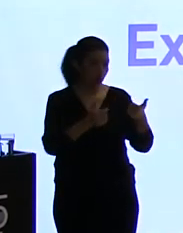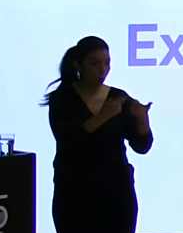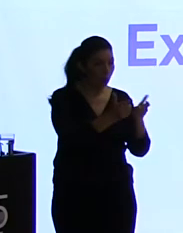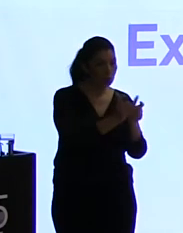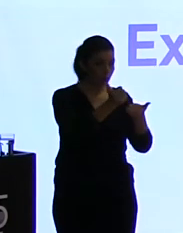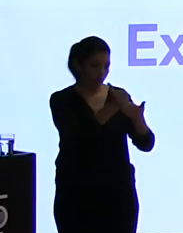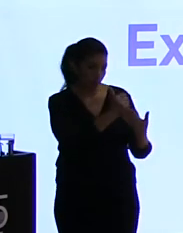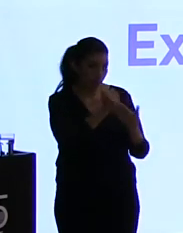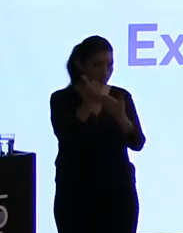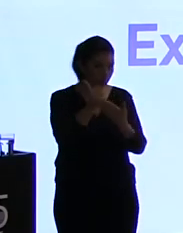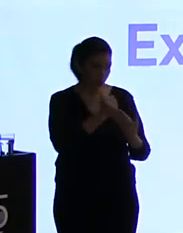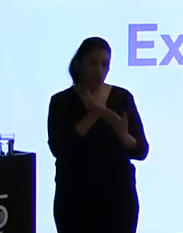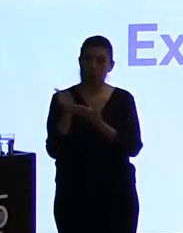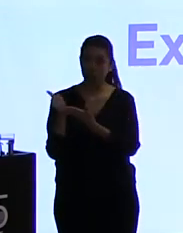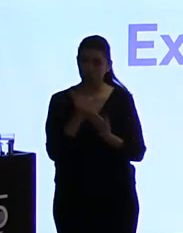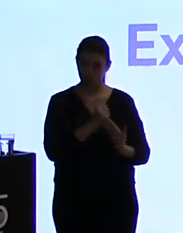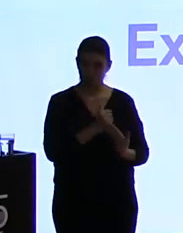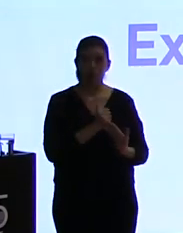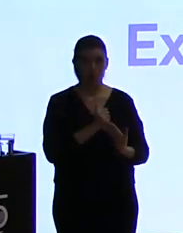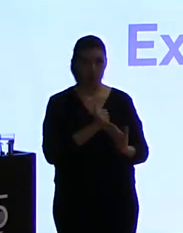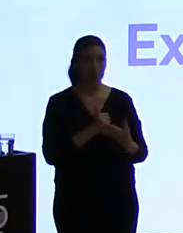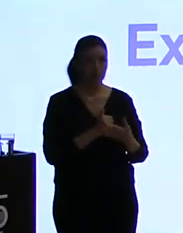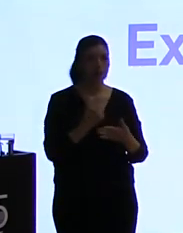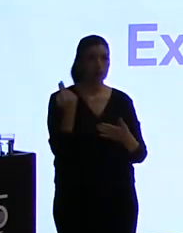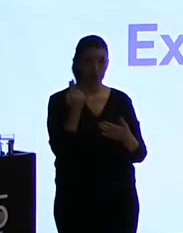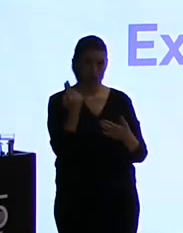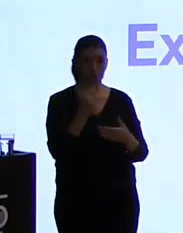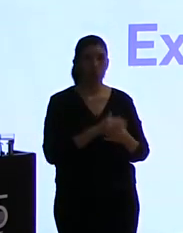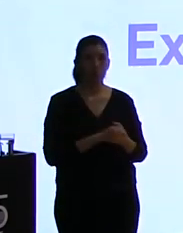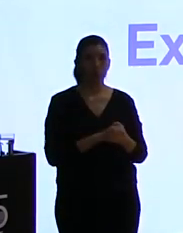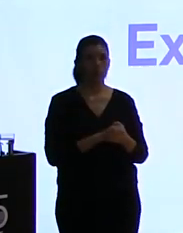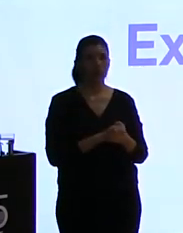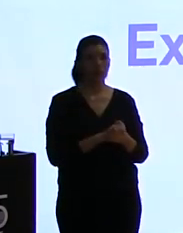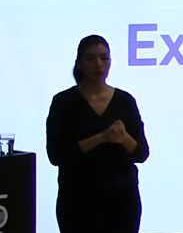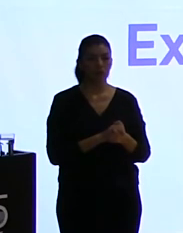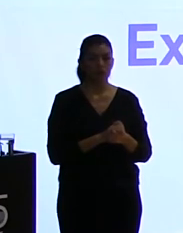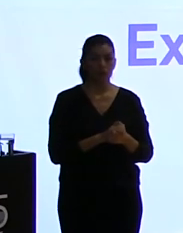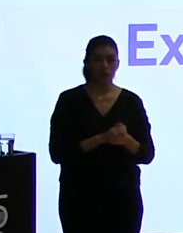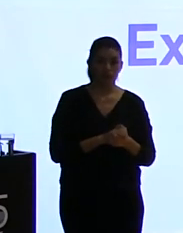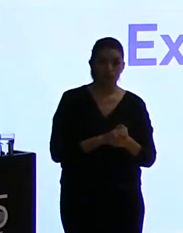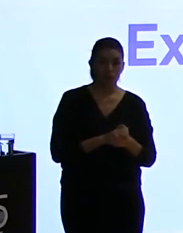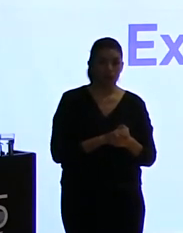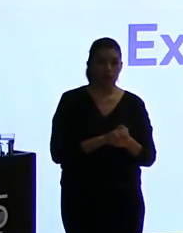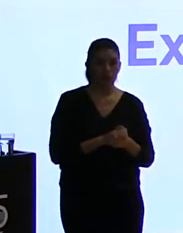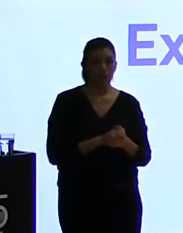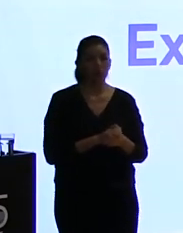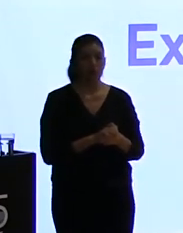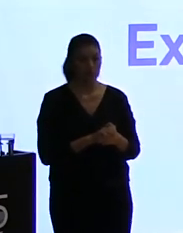con pequeños grupos, pequeños colectivos, pequeñas organizaciones y cada uno puede añadir lo suyo.